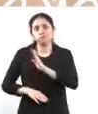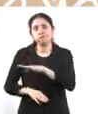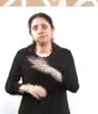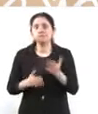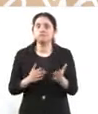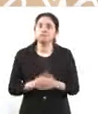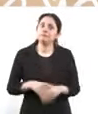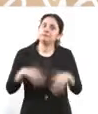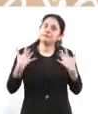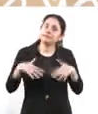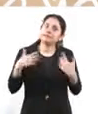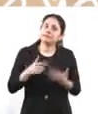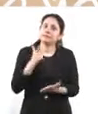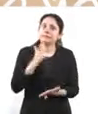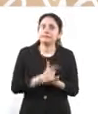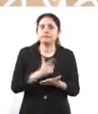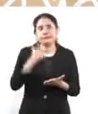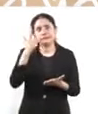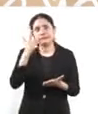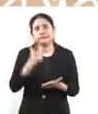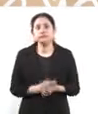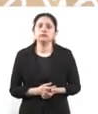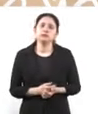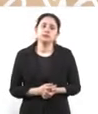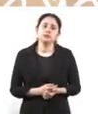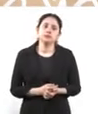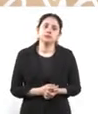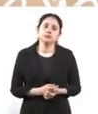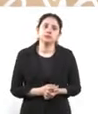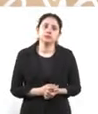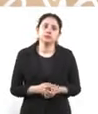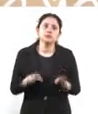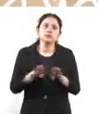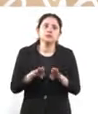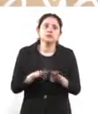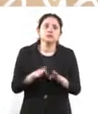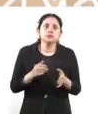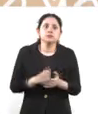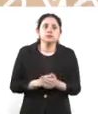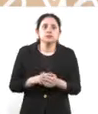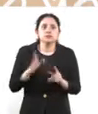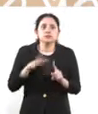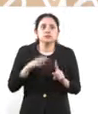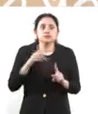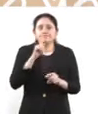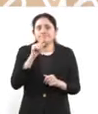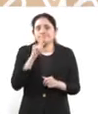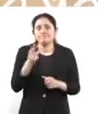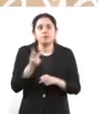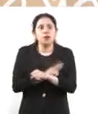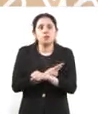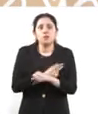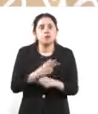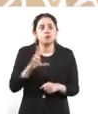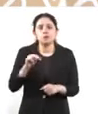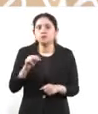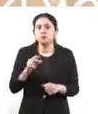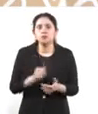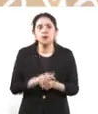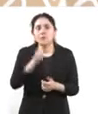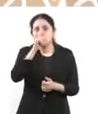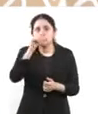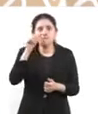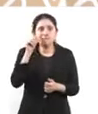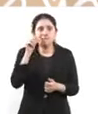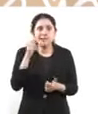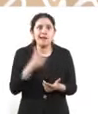es muy grave. Entonces, no es menor lo que ha ocurrido en todos estos años en la Benito Juárez. Entonces,